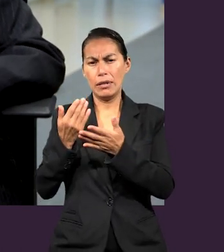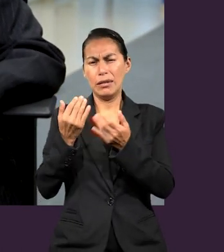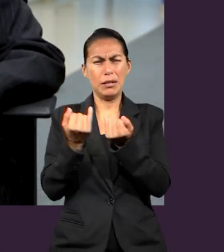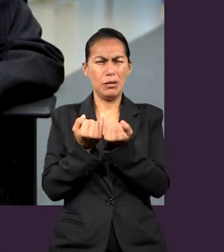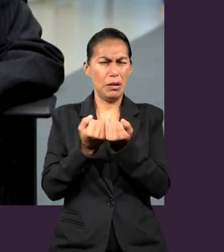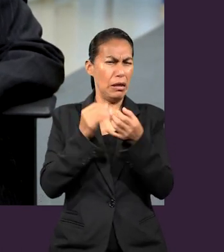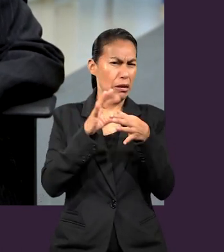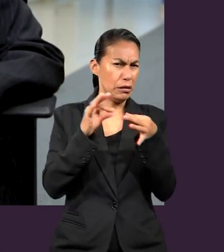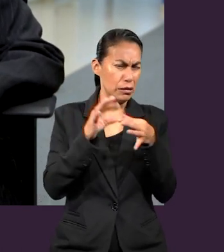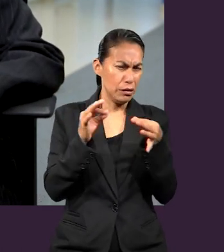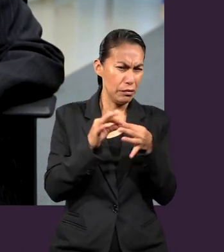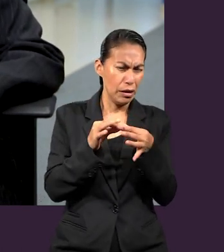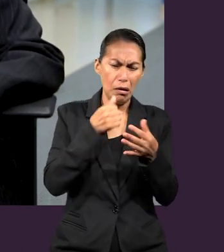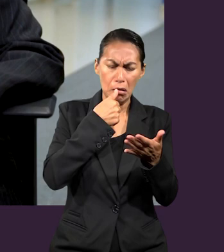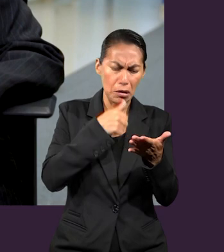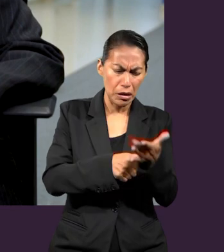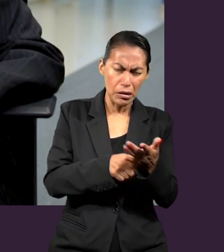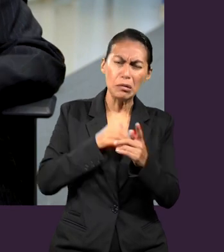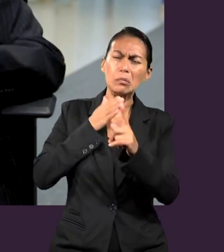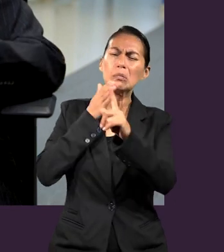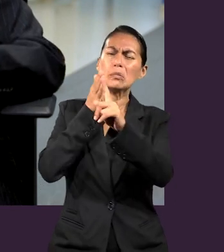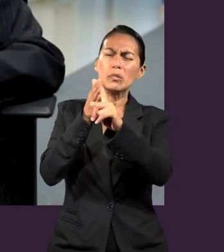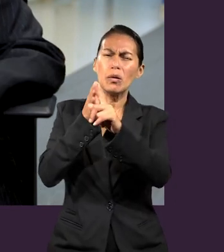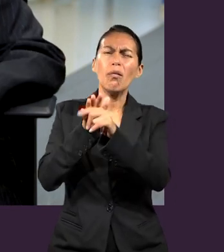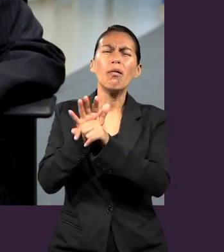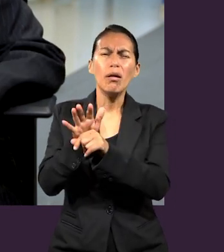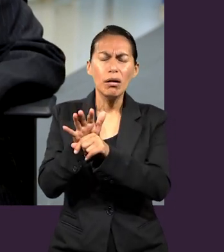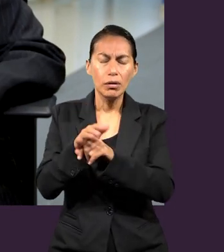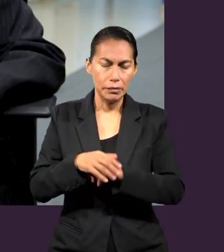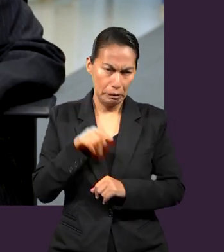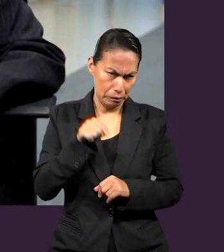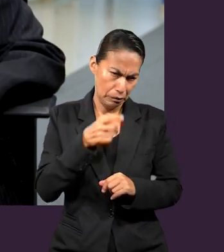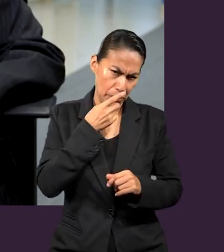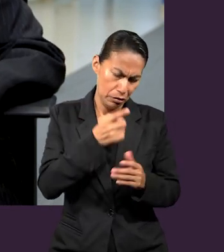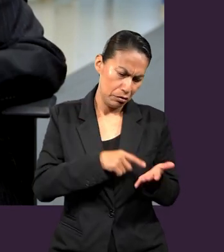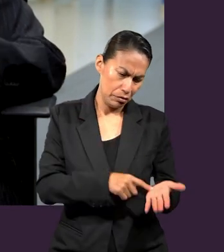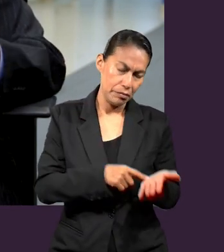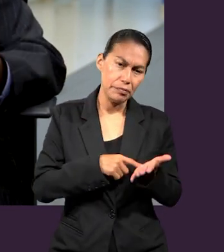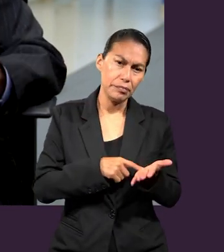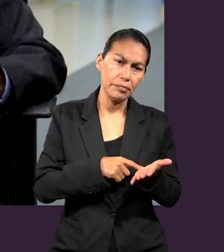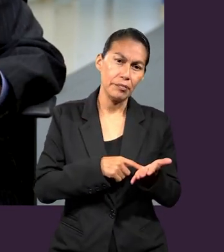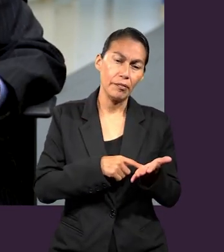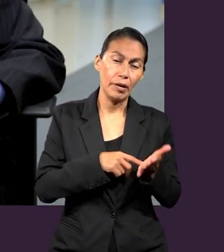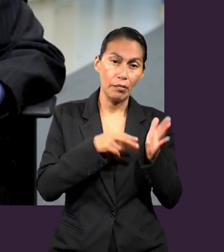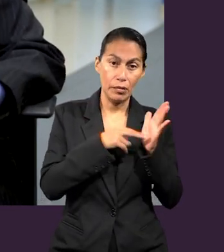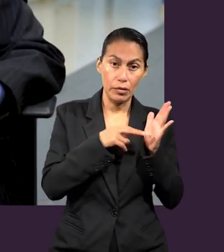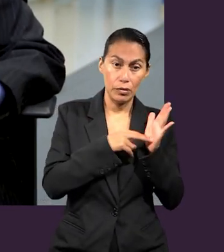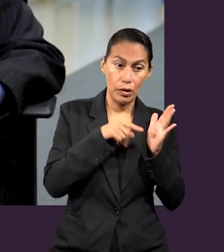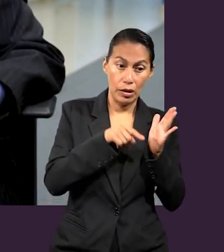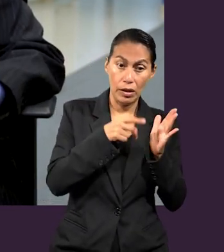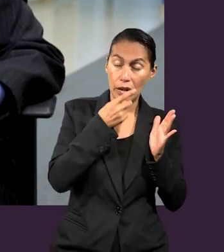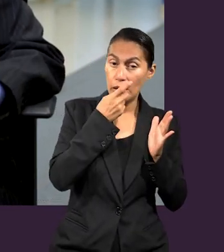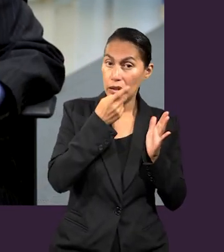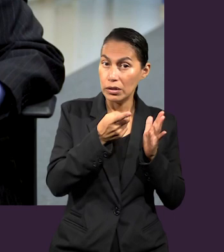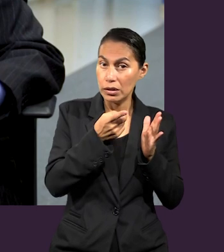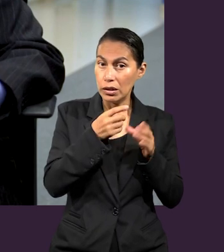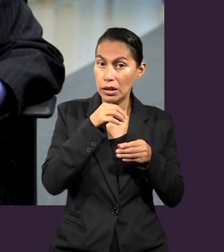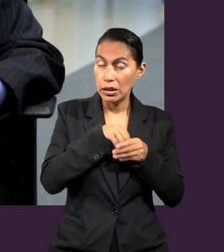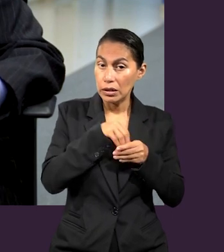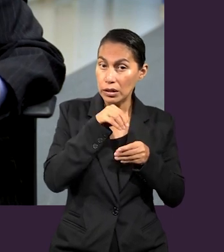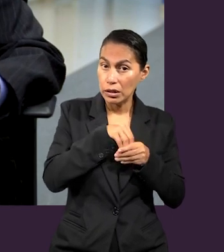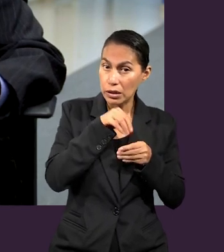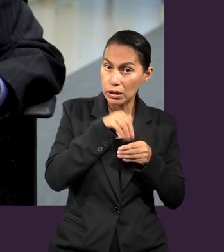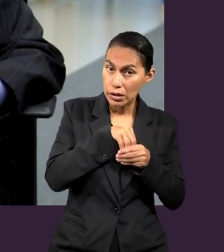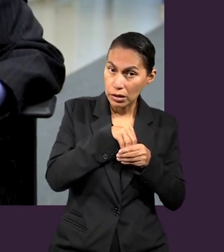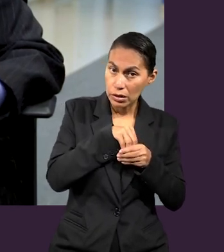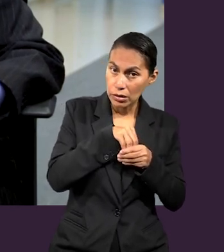versículos 9 y 10 del capítulo 1, sino antes, hace una descripción del propósito de su carta. Pero en